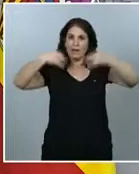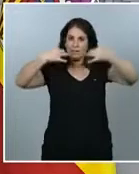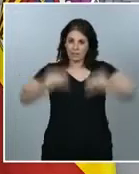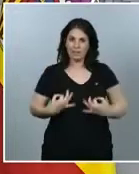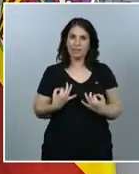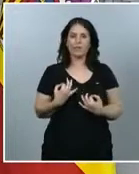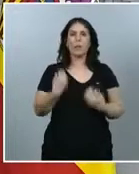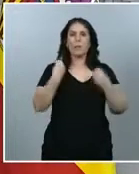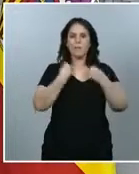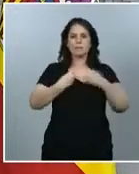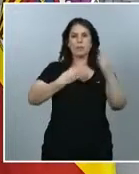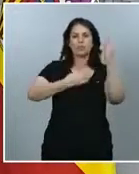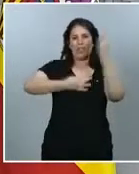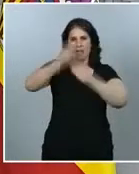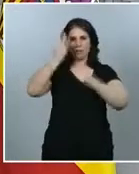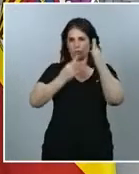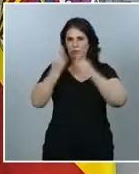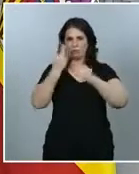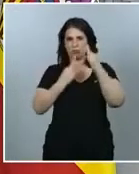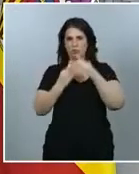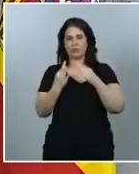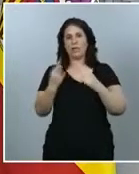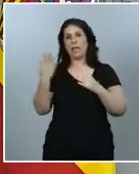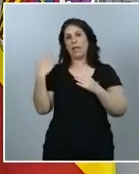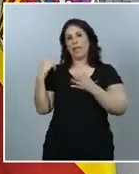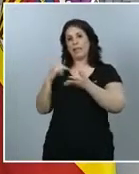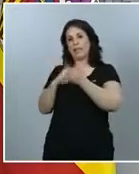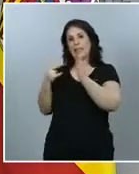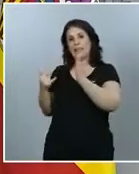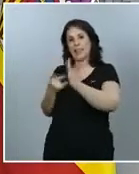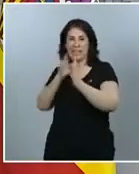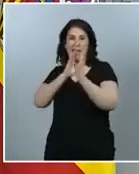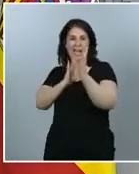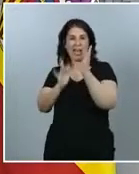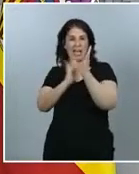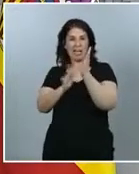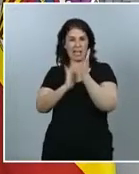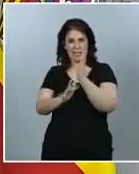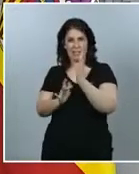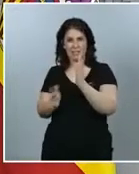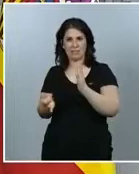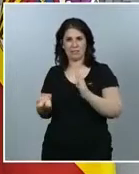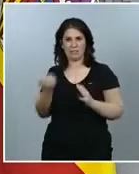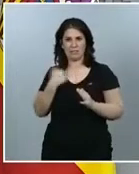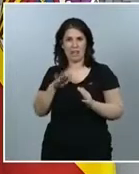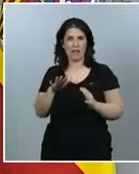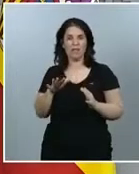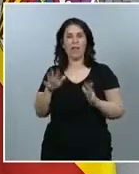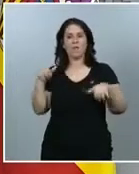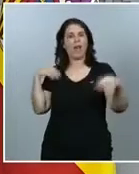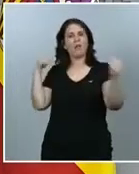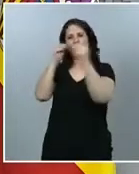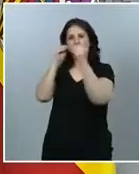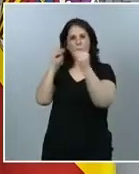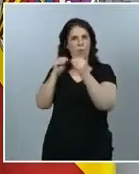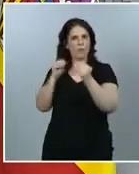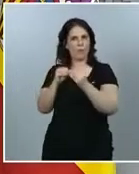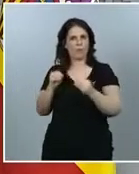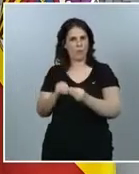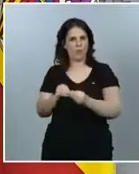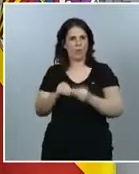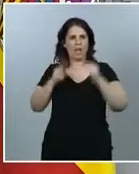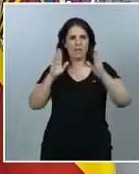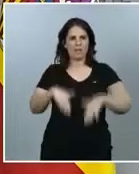entre técnicas que ya dimos en aquel momento, un acuerdo muy alto que alcanza el 97